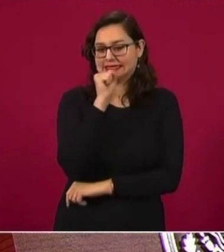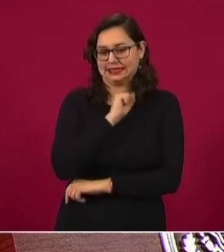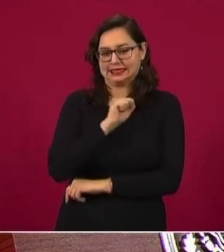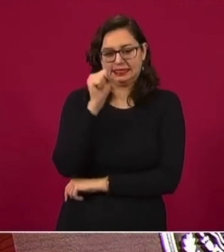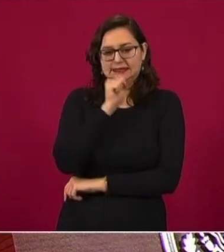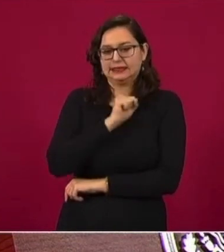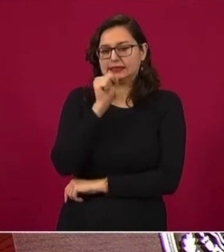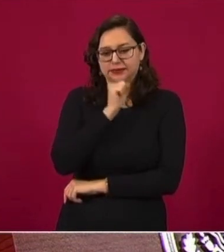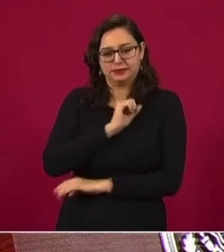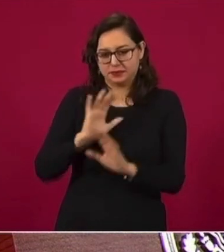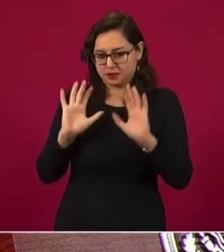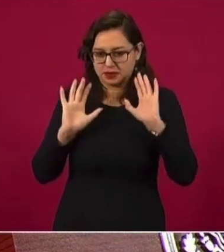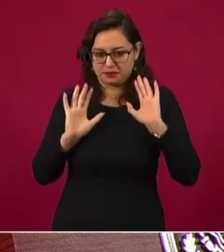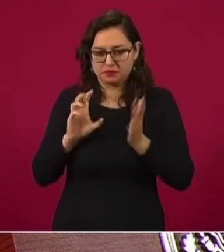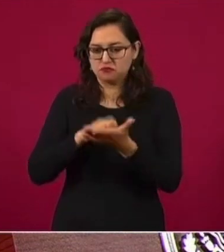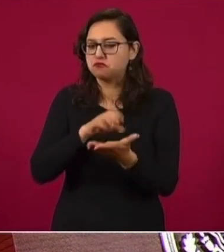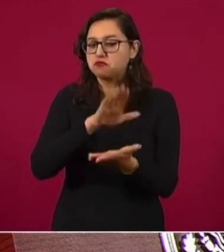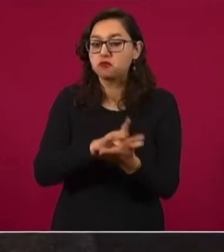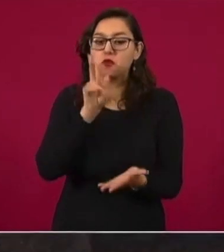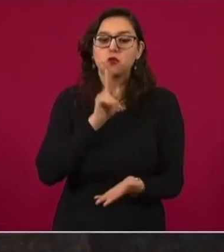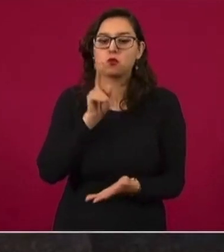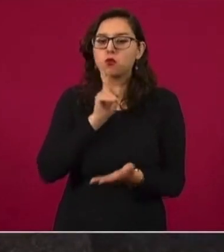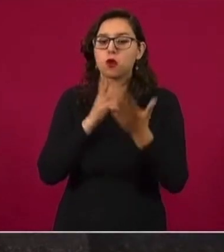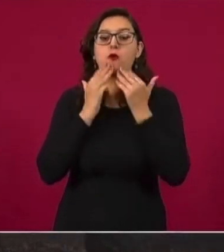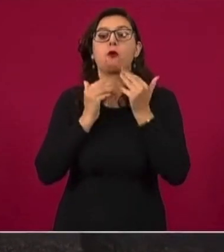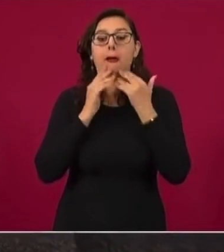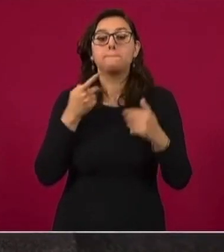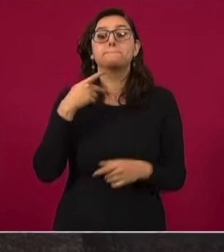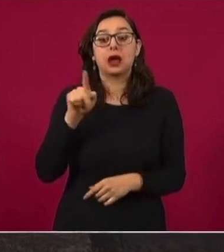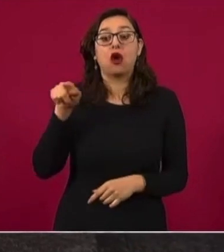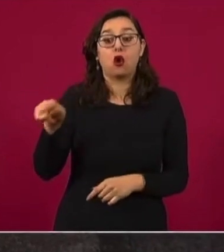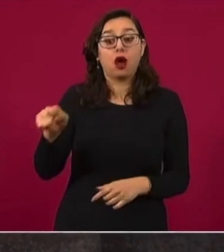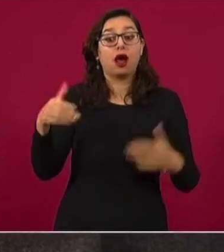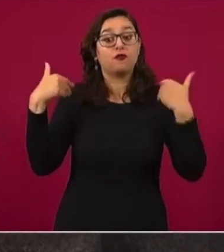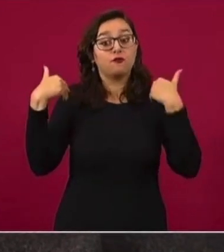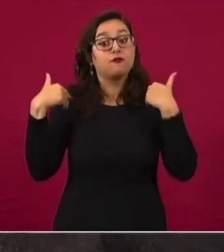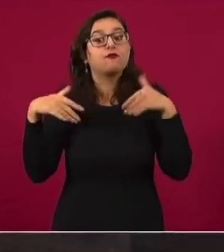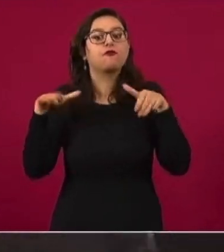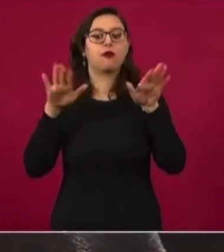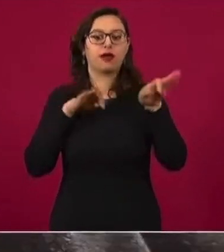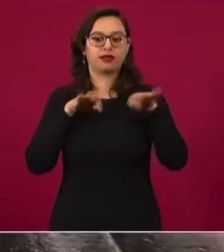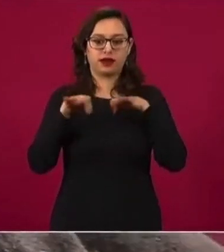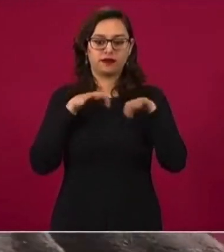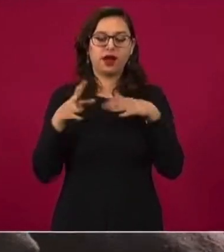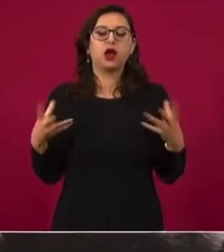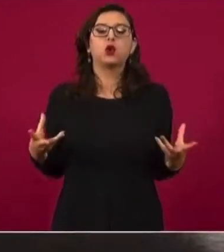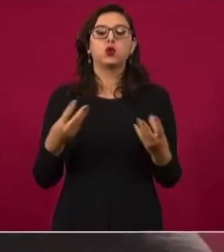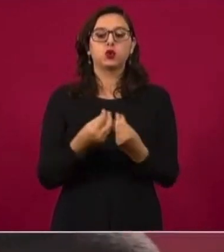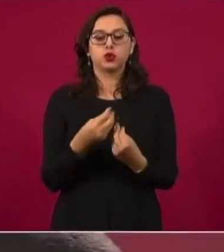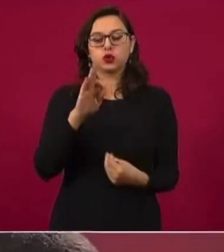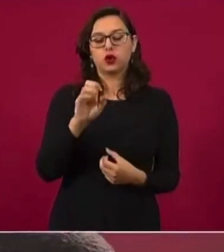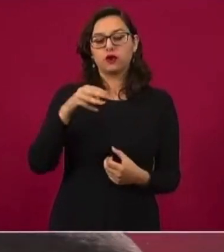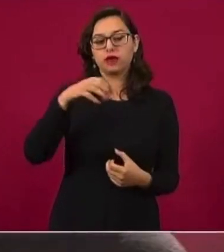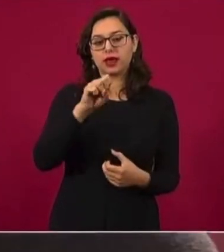trabajó ahí en FEMSA, y él encabeza un